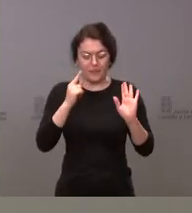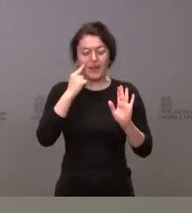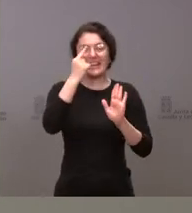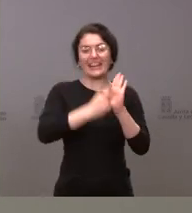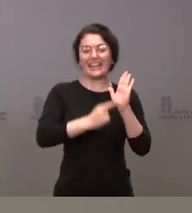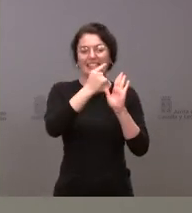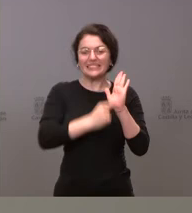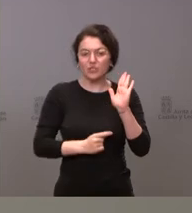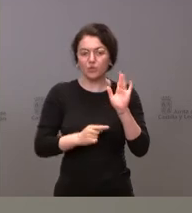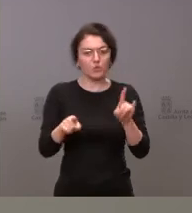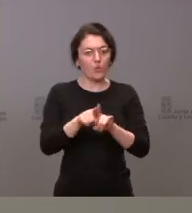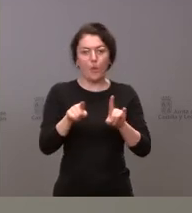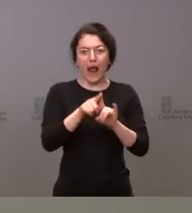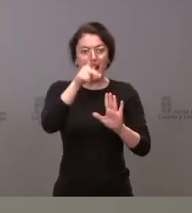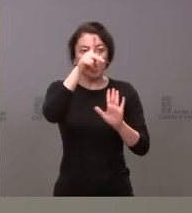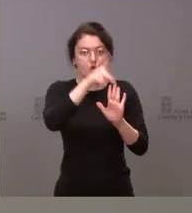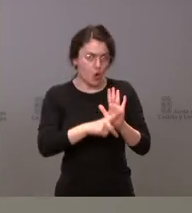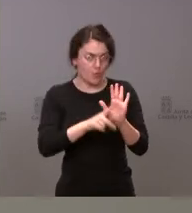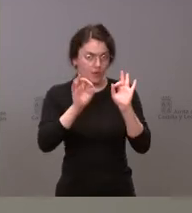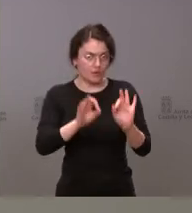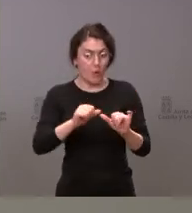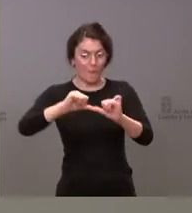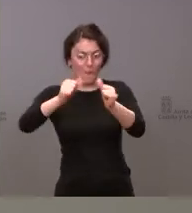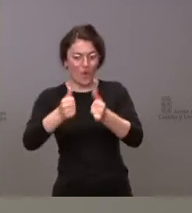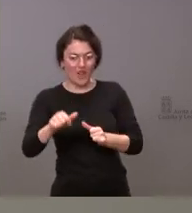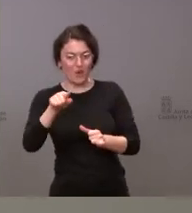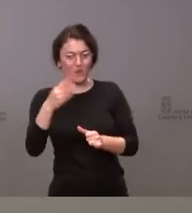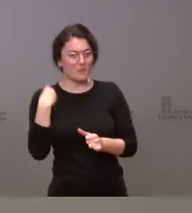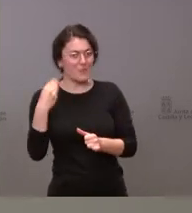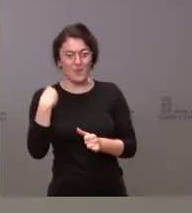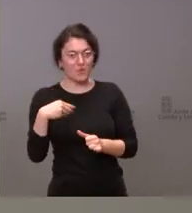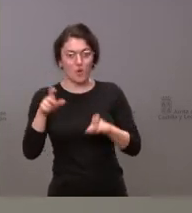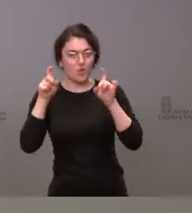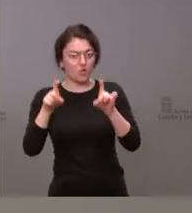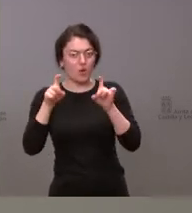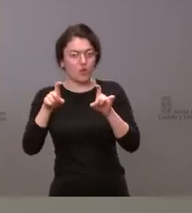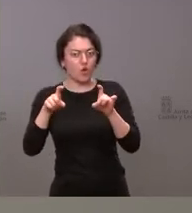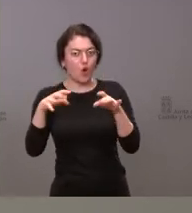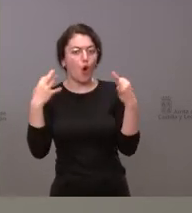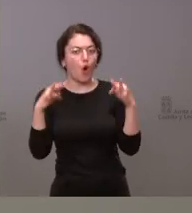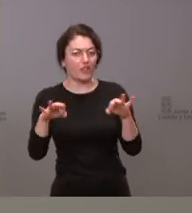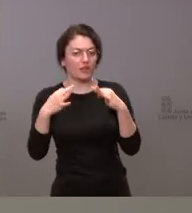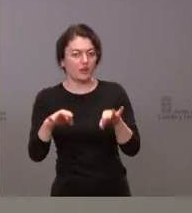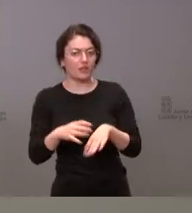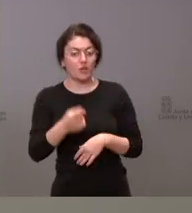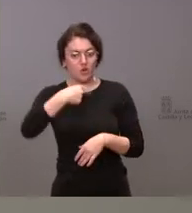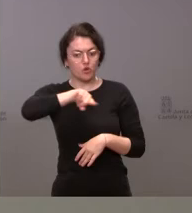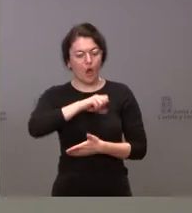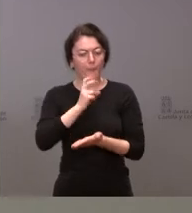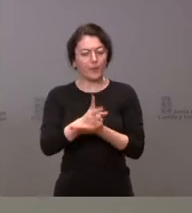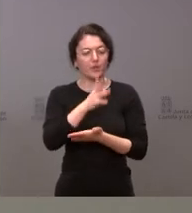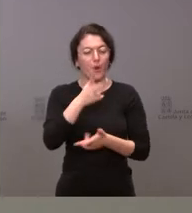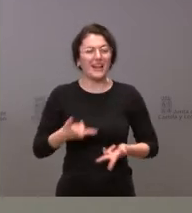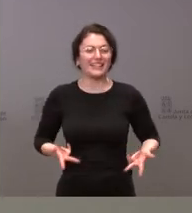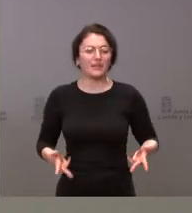los que establece una norma y el modelo es un modelo que tenemos ya en la educación con carácter ordinario. O hemos dicho que nosotros apostamos por la libertad de